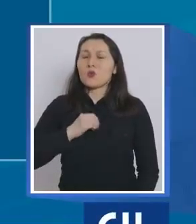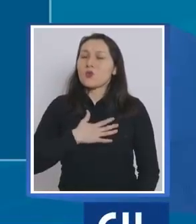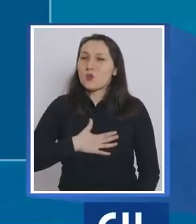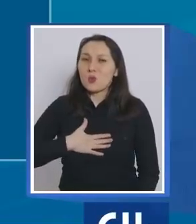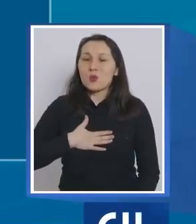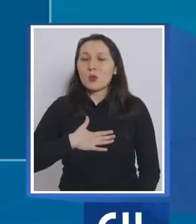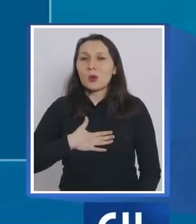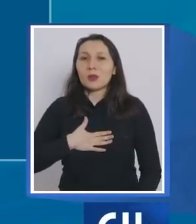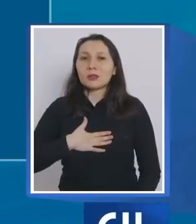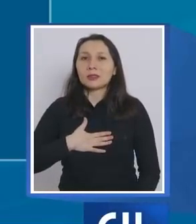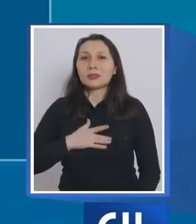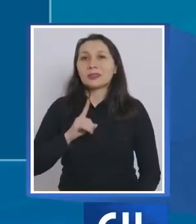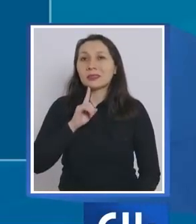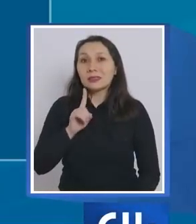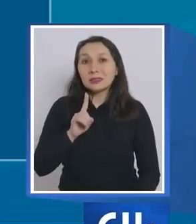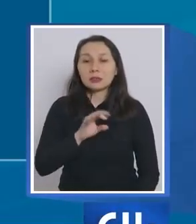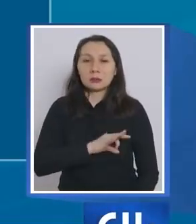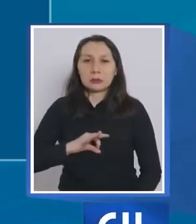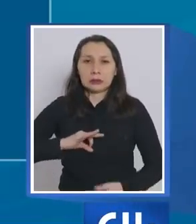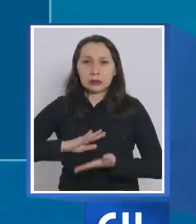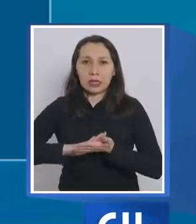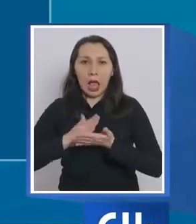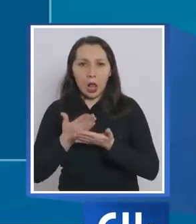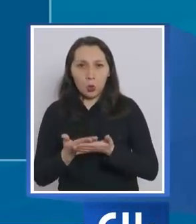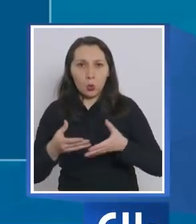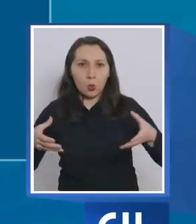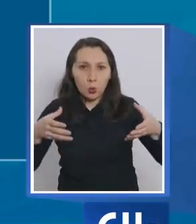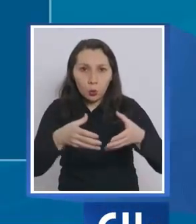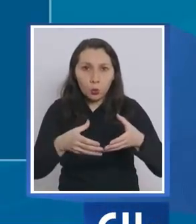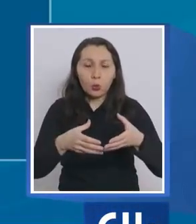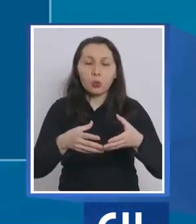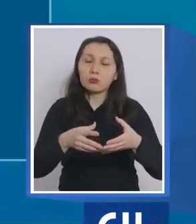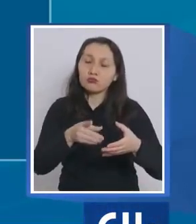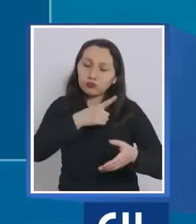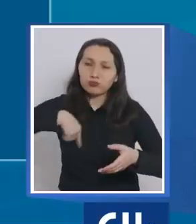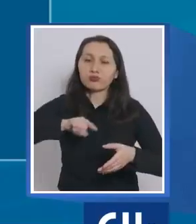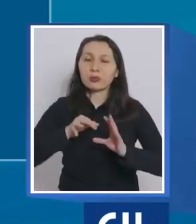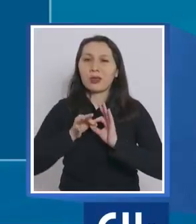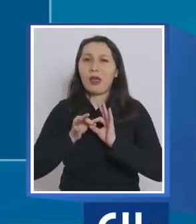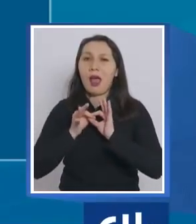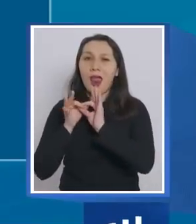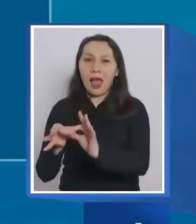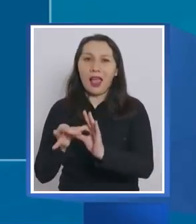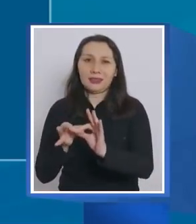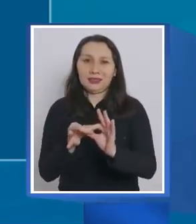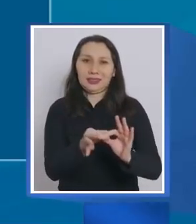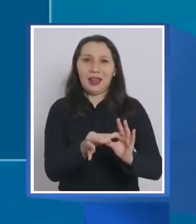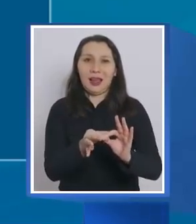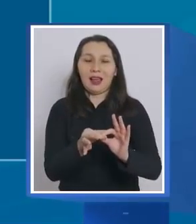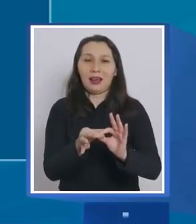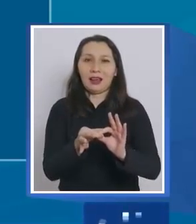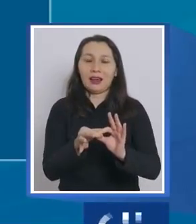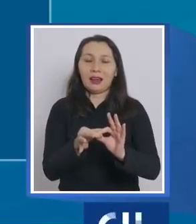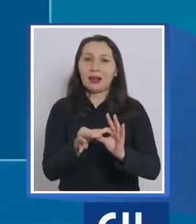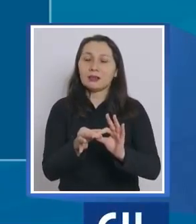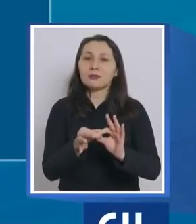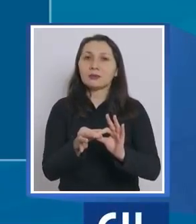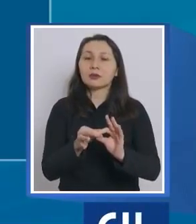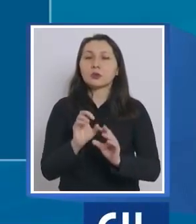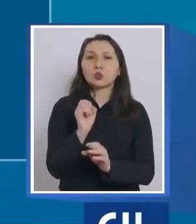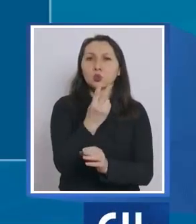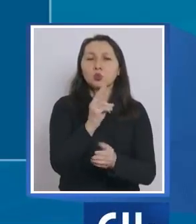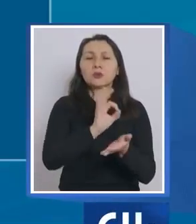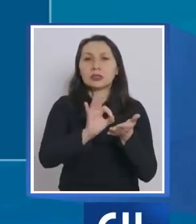para el Ministerio de Salud, un agradecimiento a los a las ambas